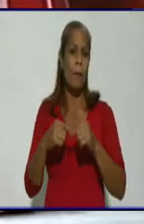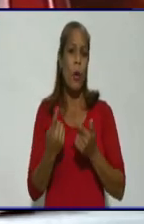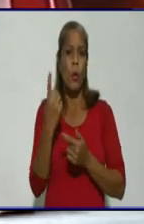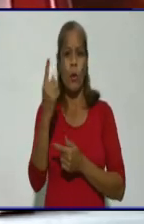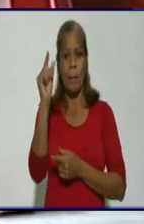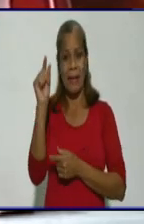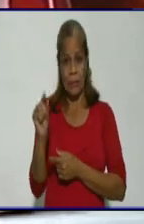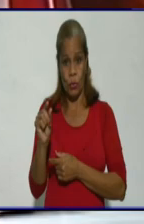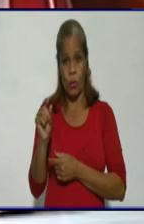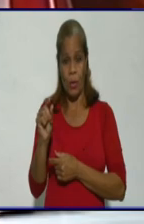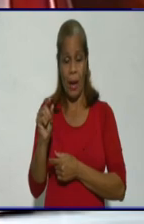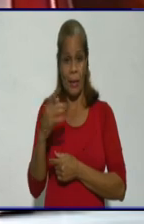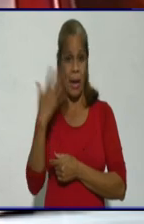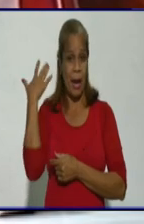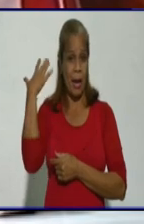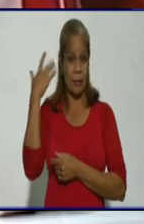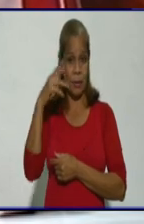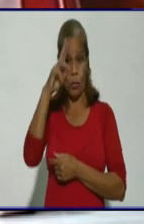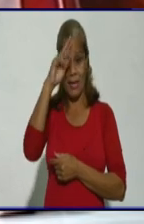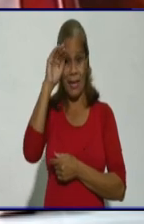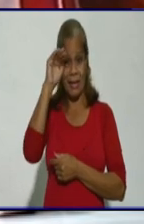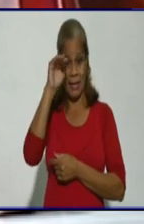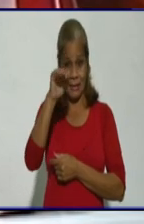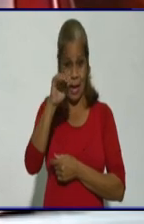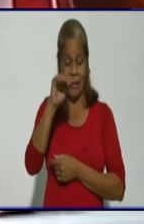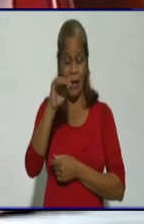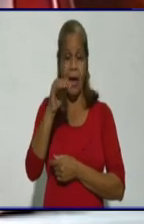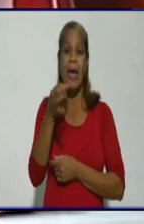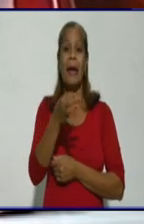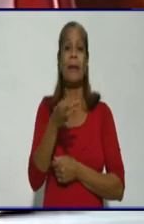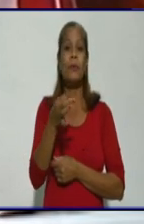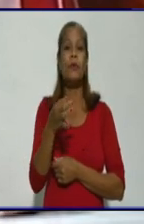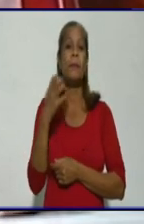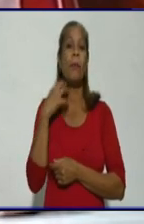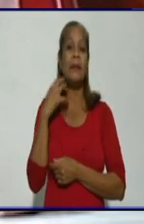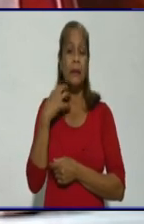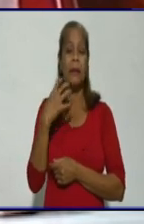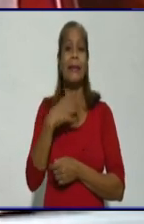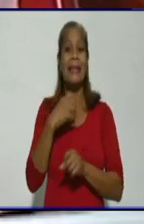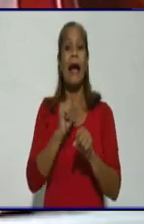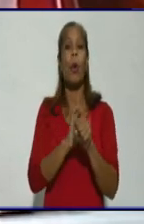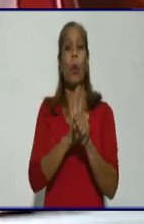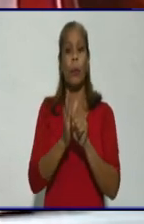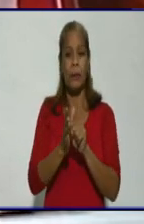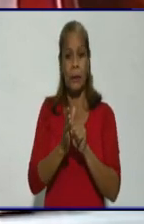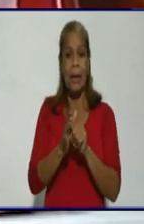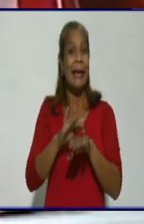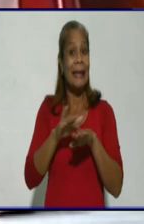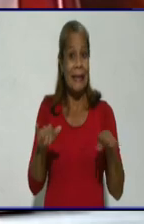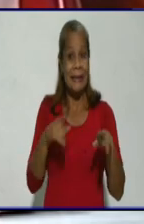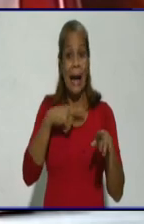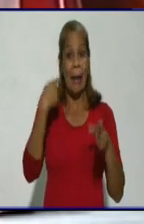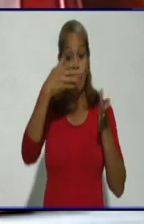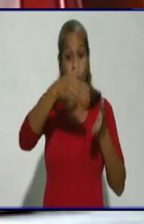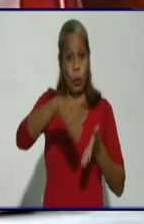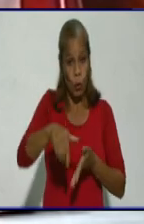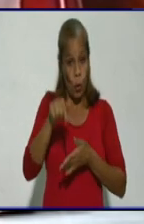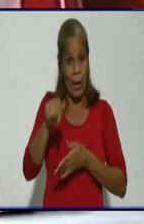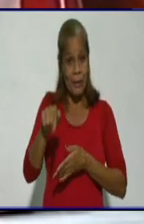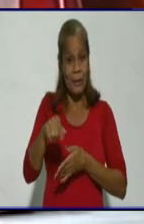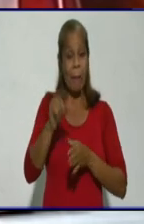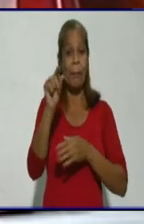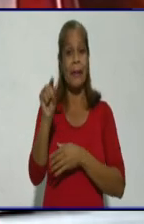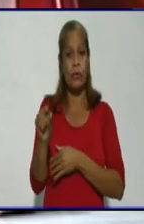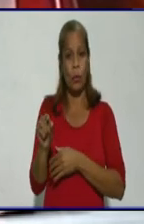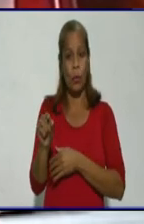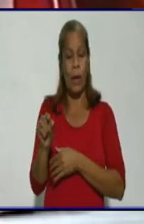ingresada en Manzanillo, que estuvo ingresada con COVID, que falleció y que esa persona no